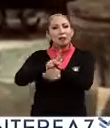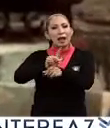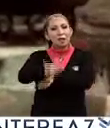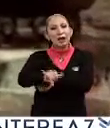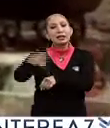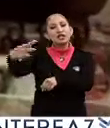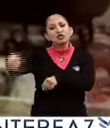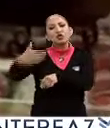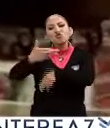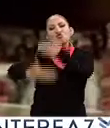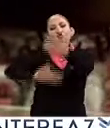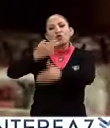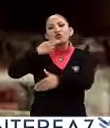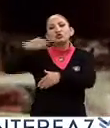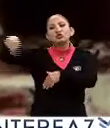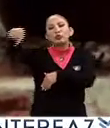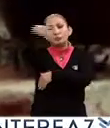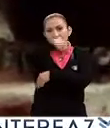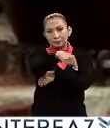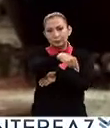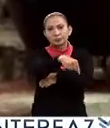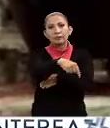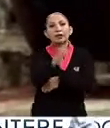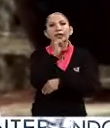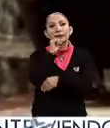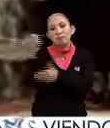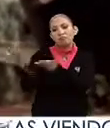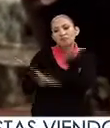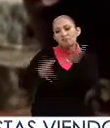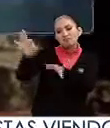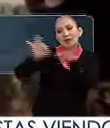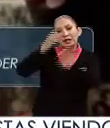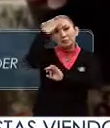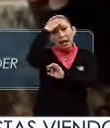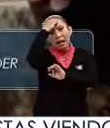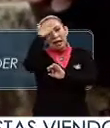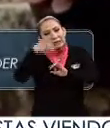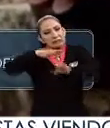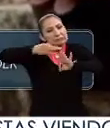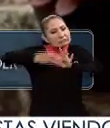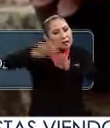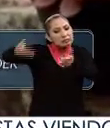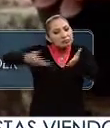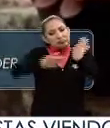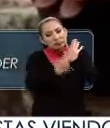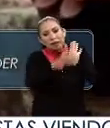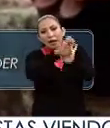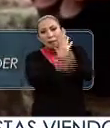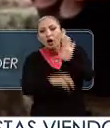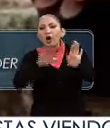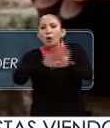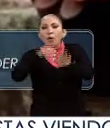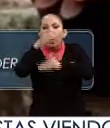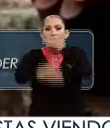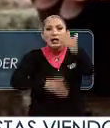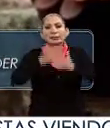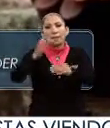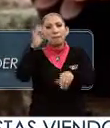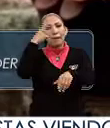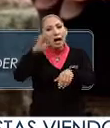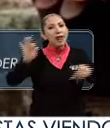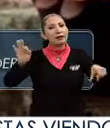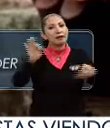y su proceso de aplicación, y trayendo algunas experiencias concretas de cómo estamos avanzando en el